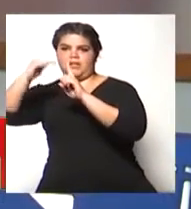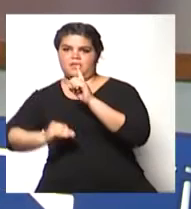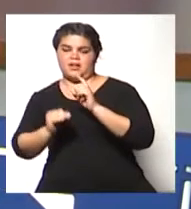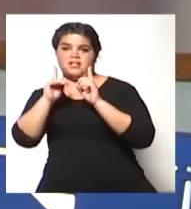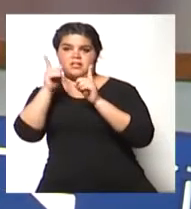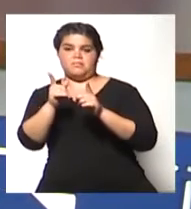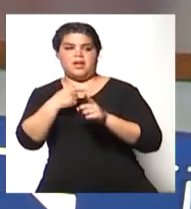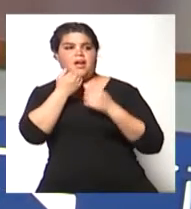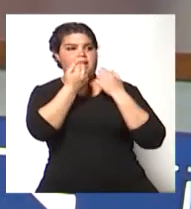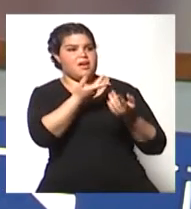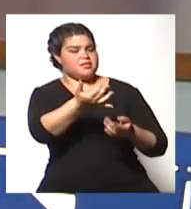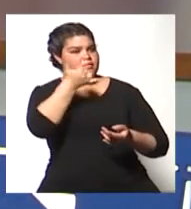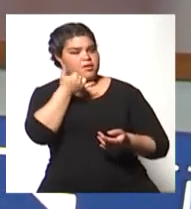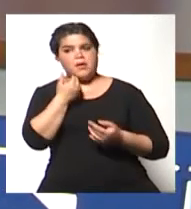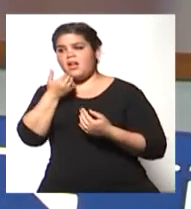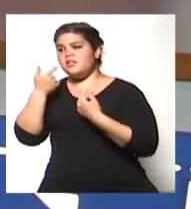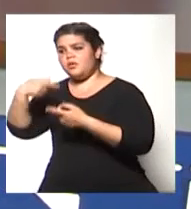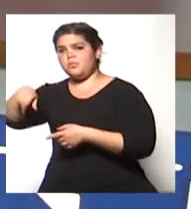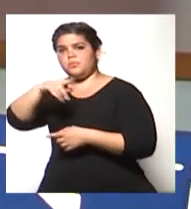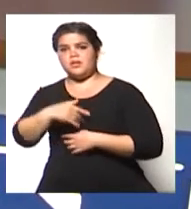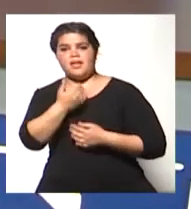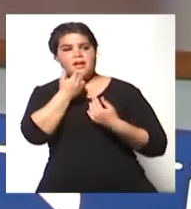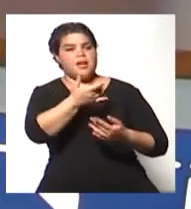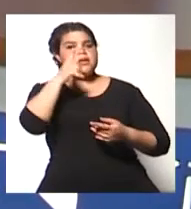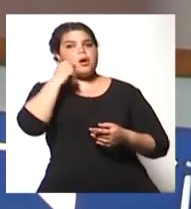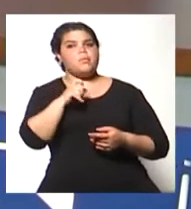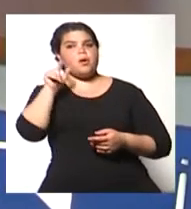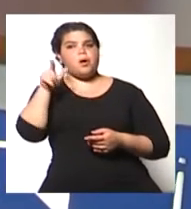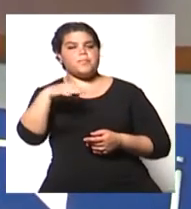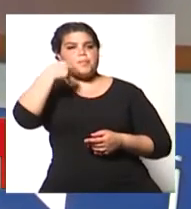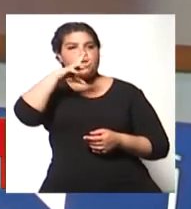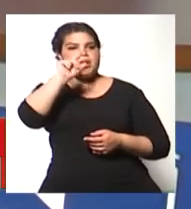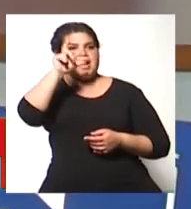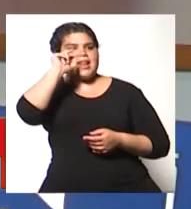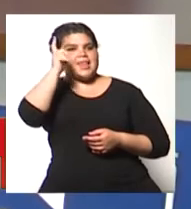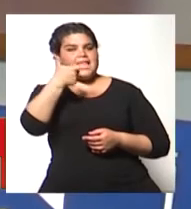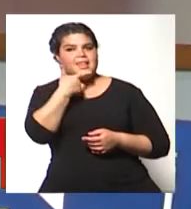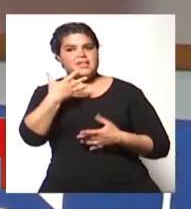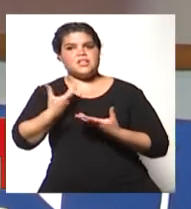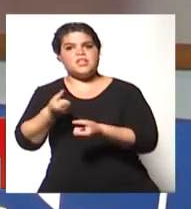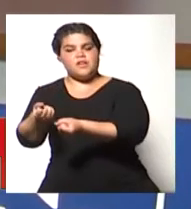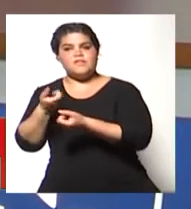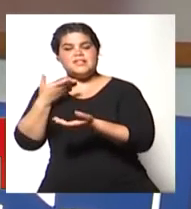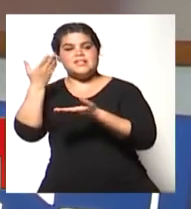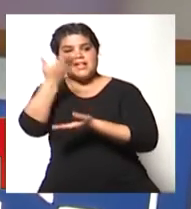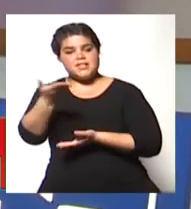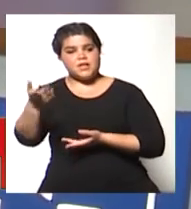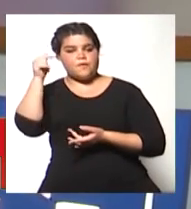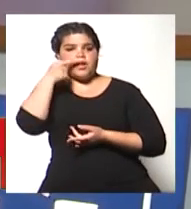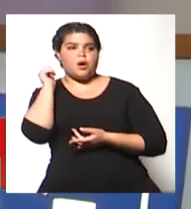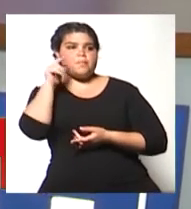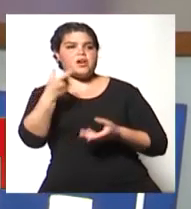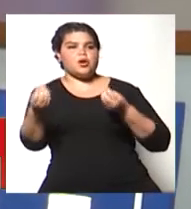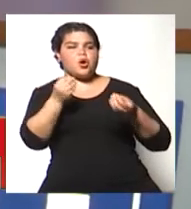contrario, siempre a disposición de ustedes. Muchísimas gracias. Estábamos dialogando con Juan Carlos Morales, integrante y coordinador de Defensa Civil, sobre los daños